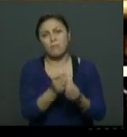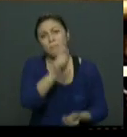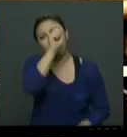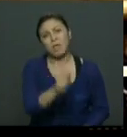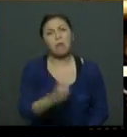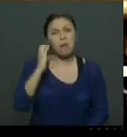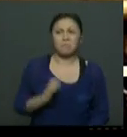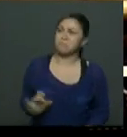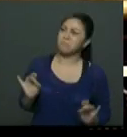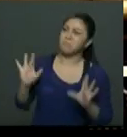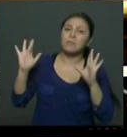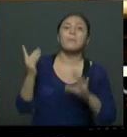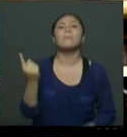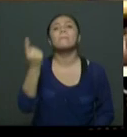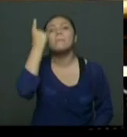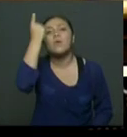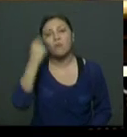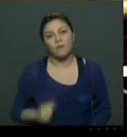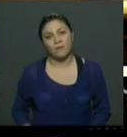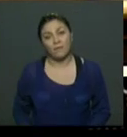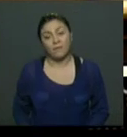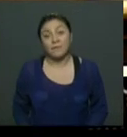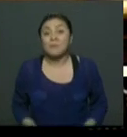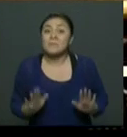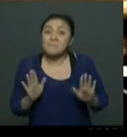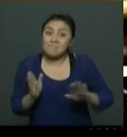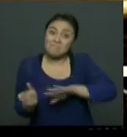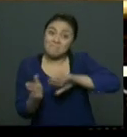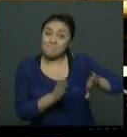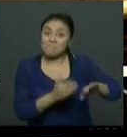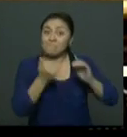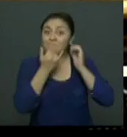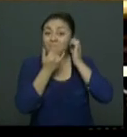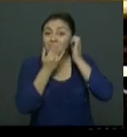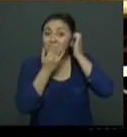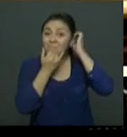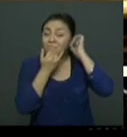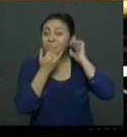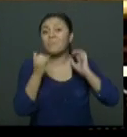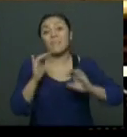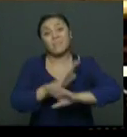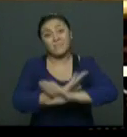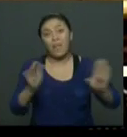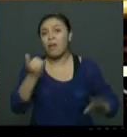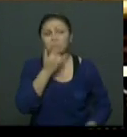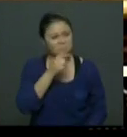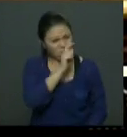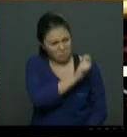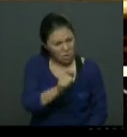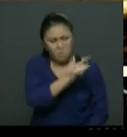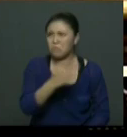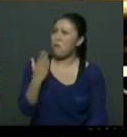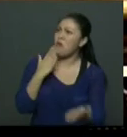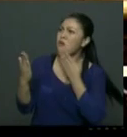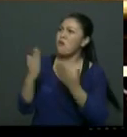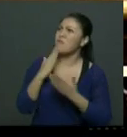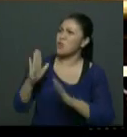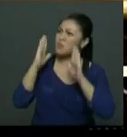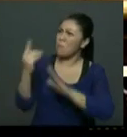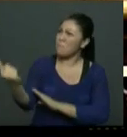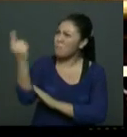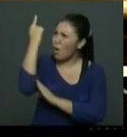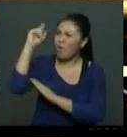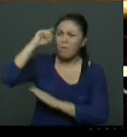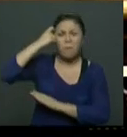política. Por otro lado, por supuesto, la falta de legitimidad y la pérdida de legitimidad que han tenido las